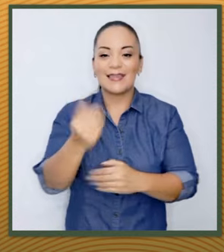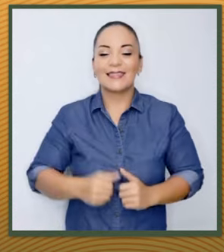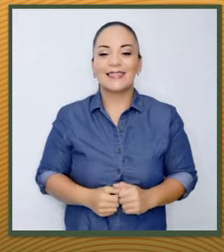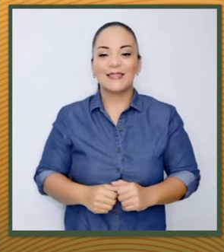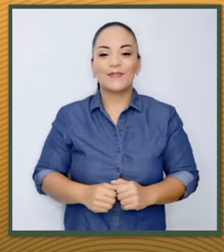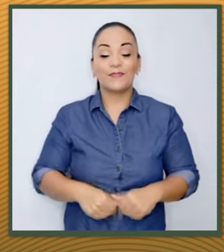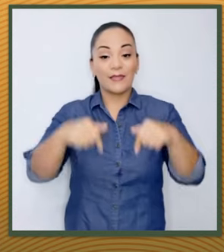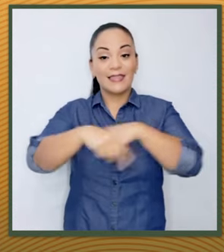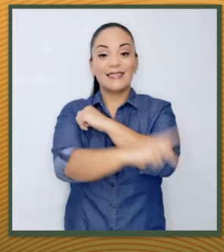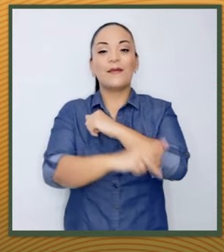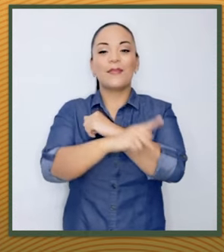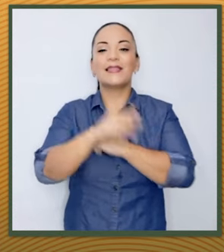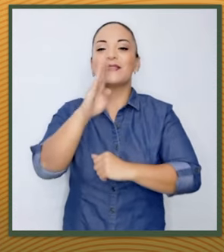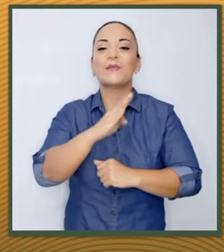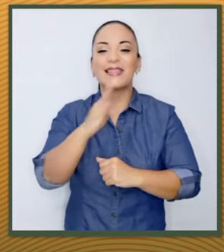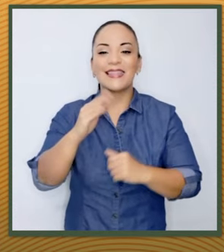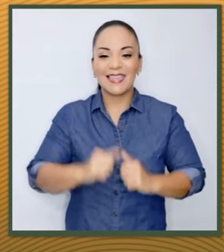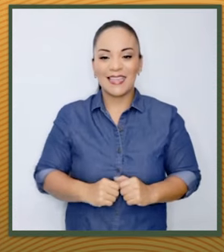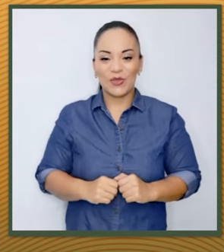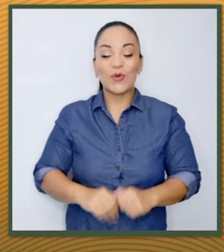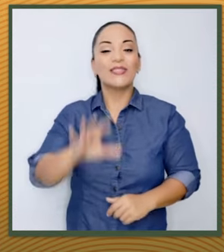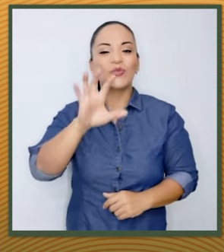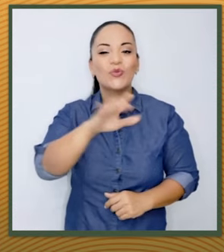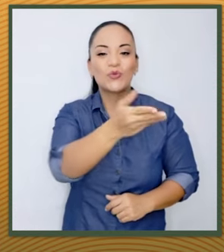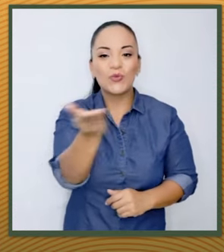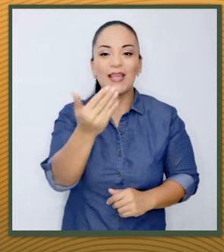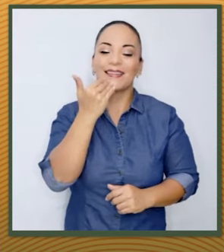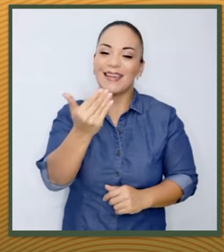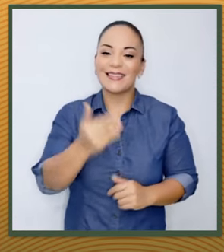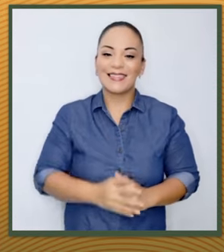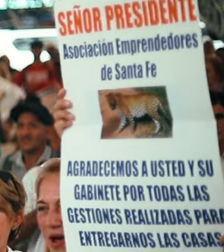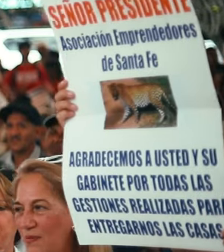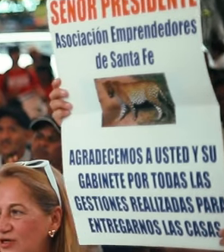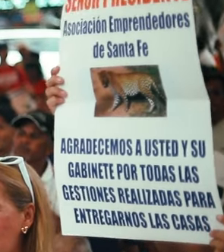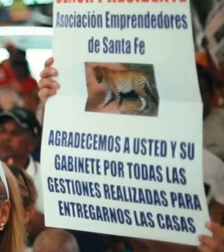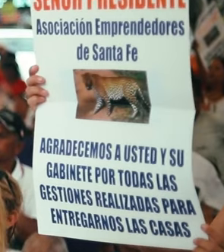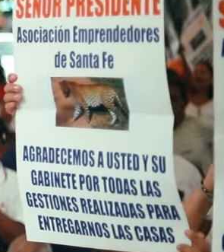ustedes. Esta patria es bendita y es suya. Gracias.